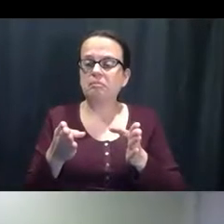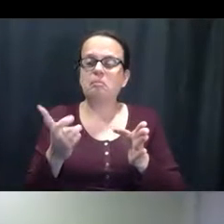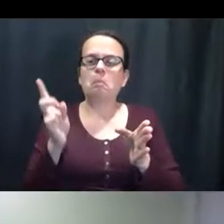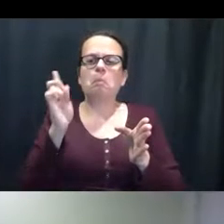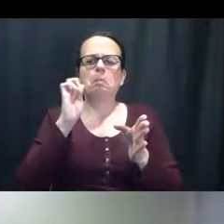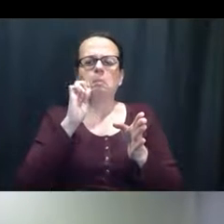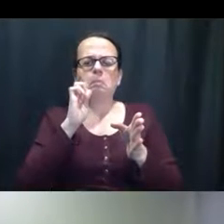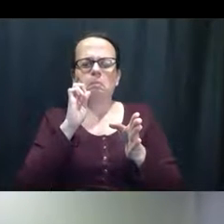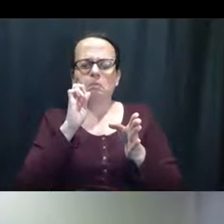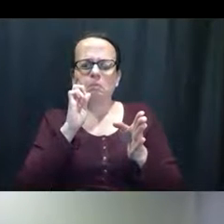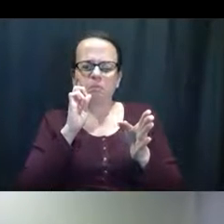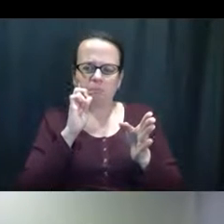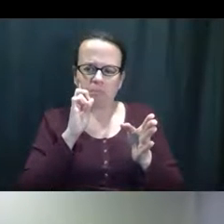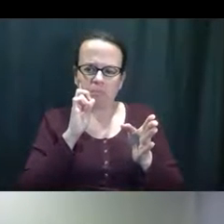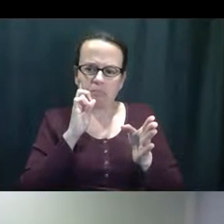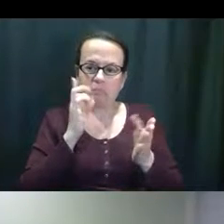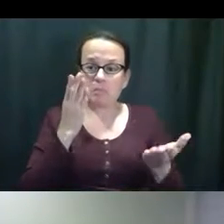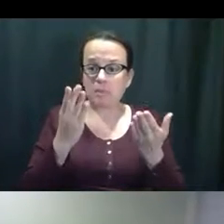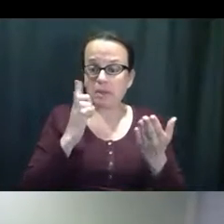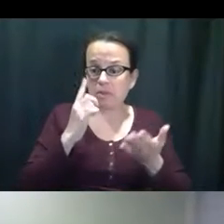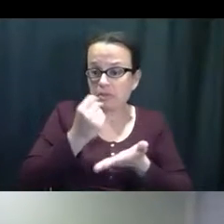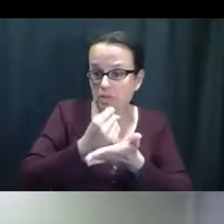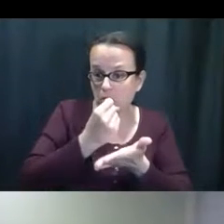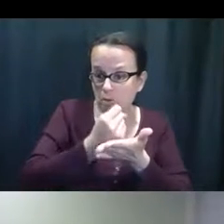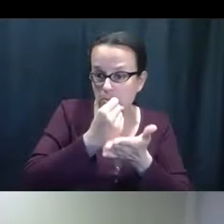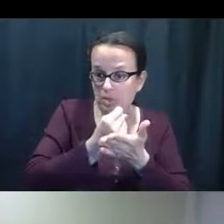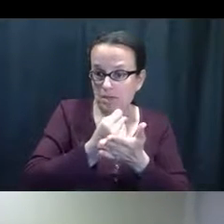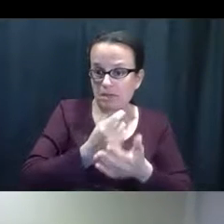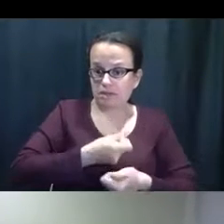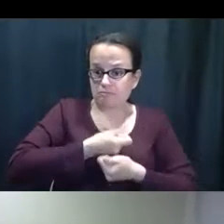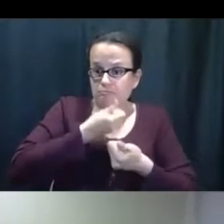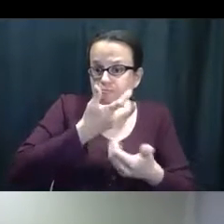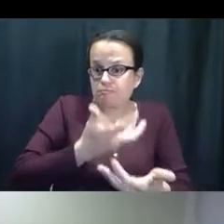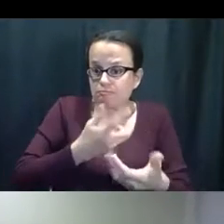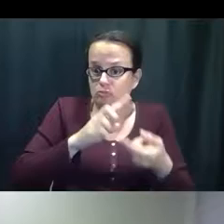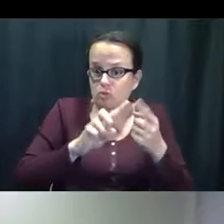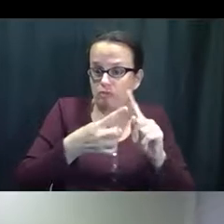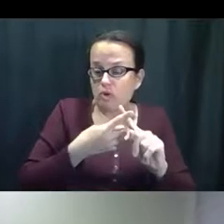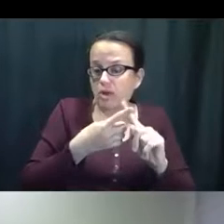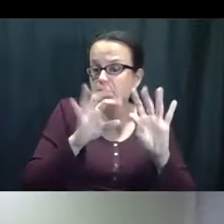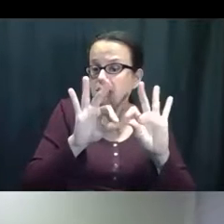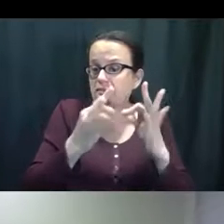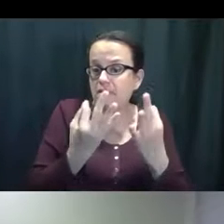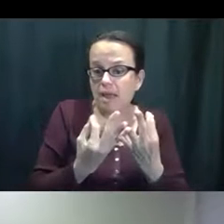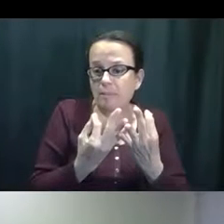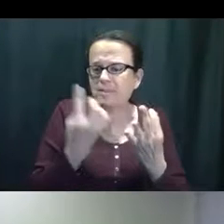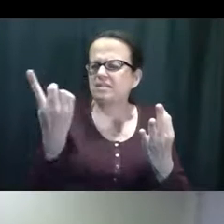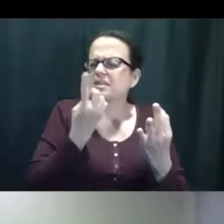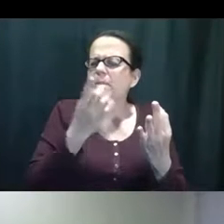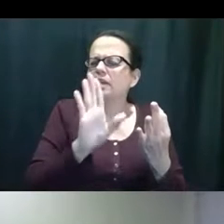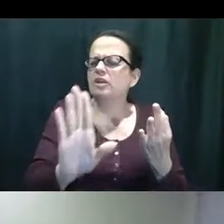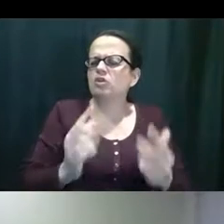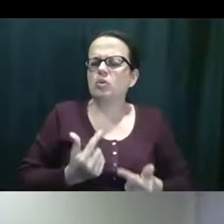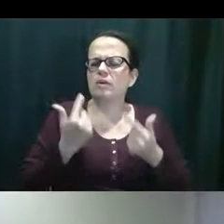Yo escuché a alguien decir. Que vaya a terapia, puede hablar con un familiar, una